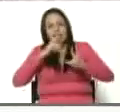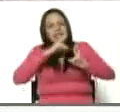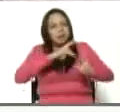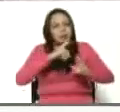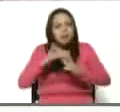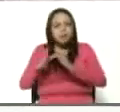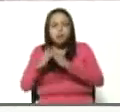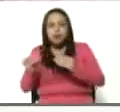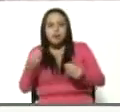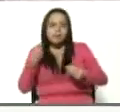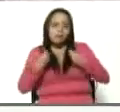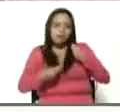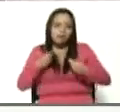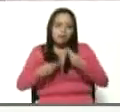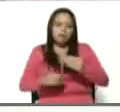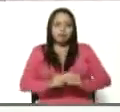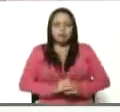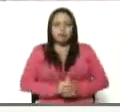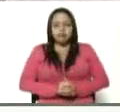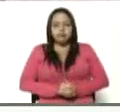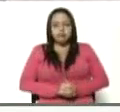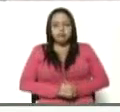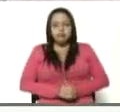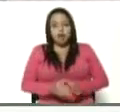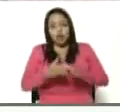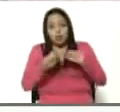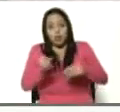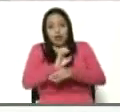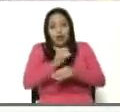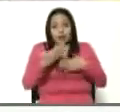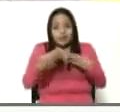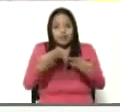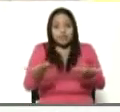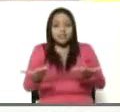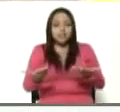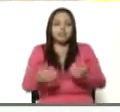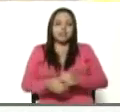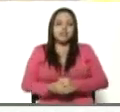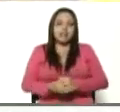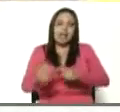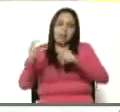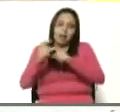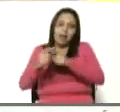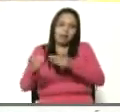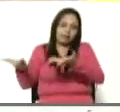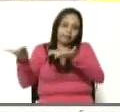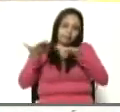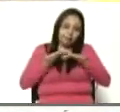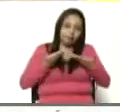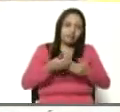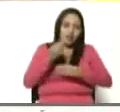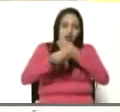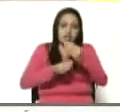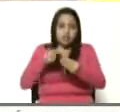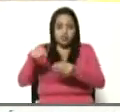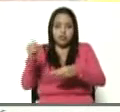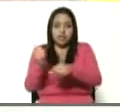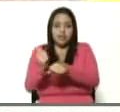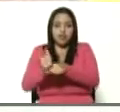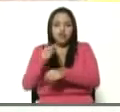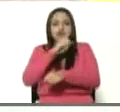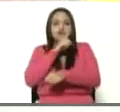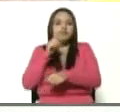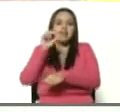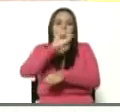inquietudes, todos los alertas, todas las críticas que nos hizo este productor. Escanone.